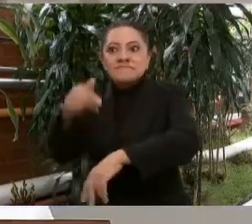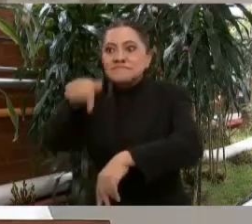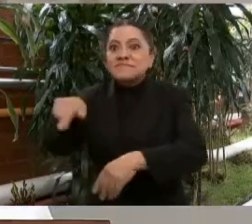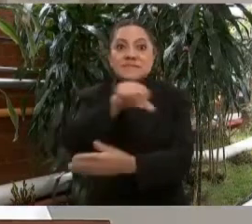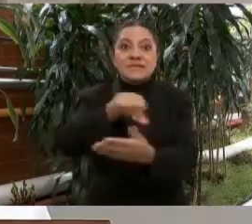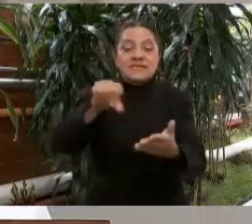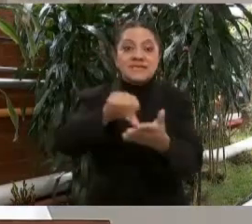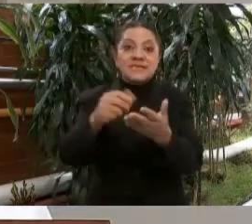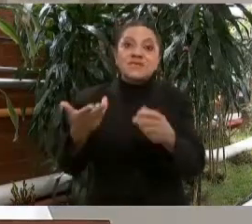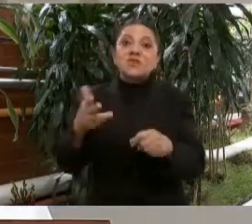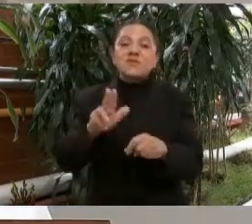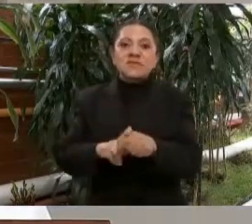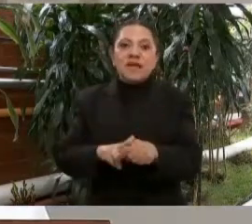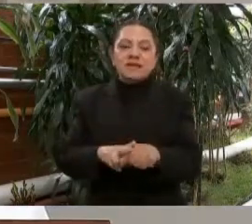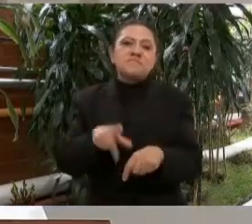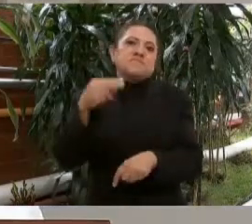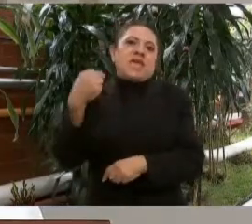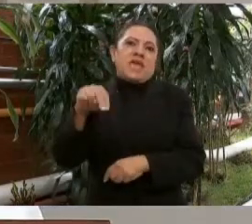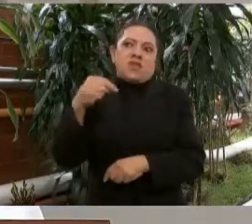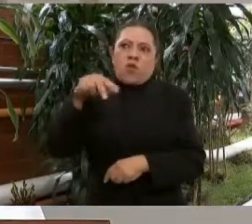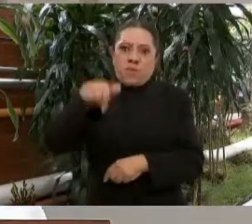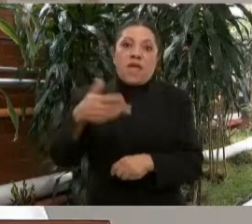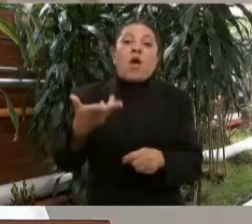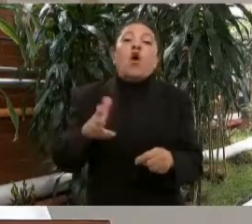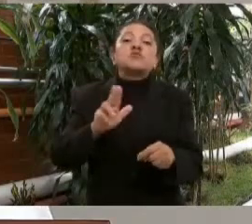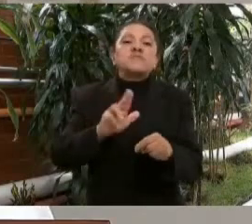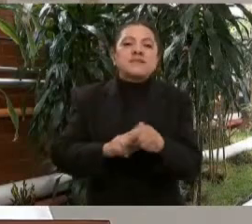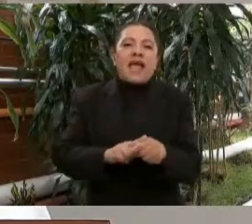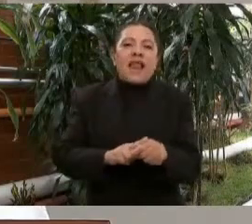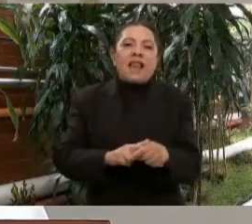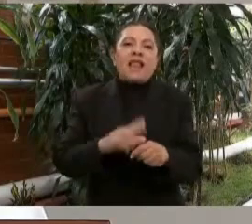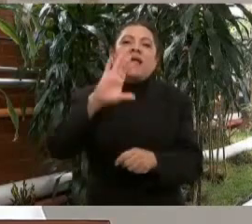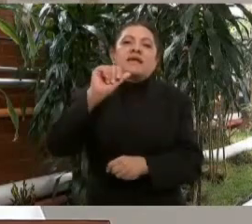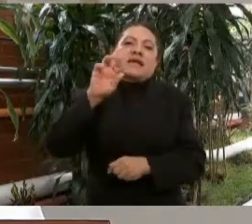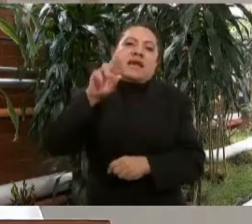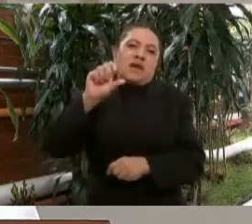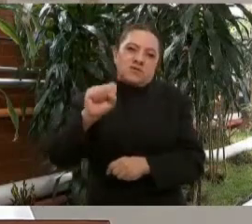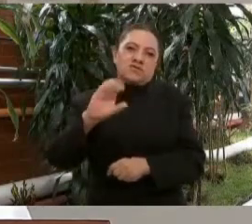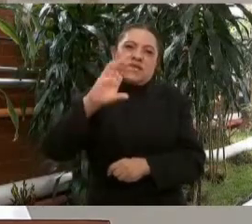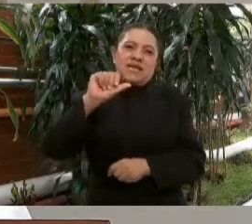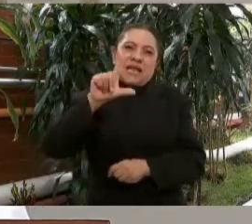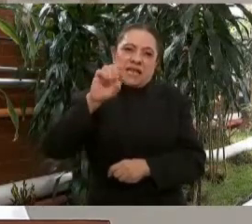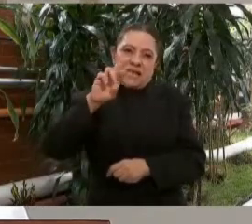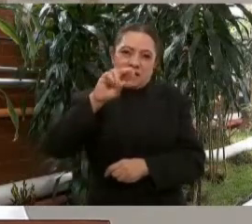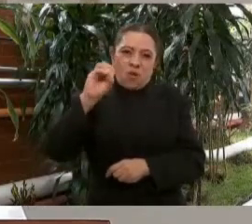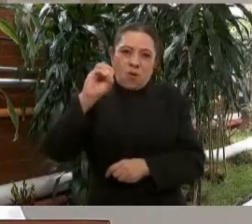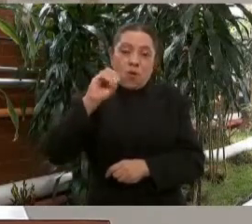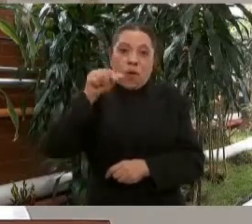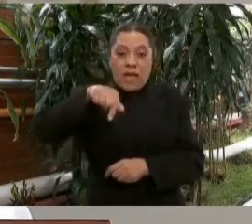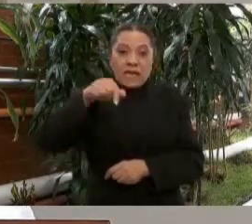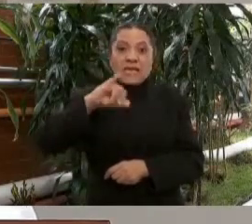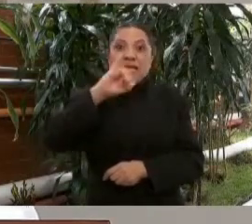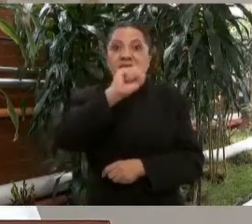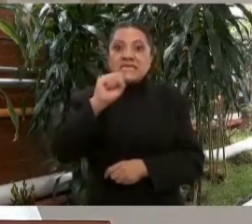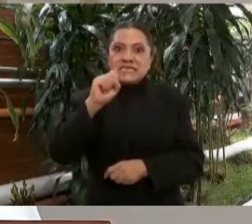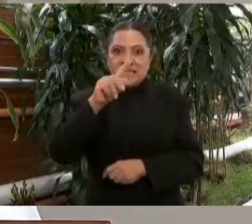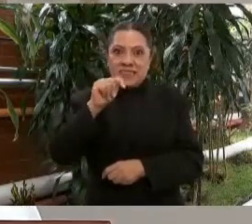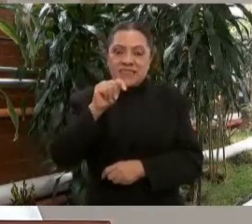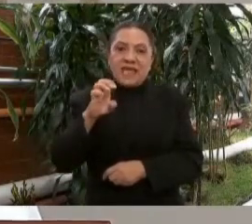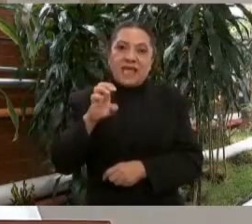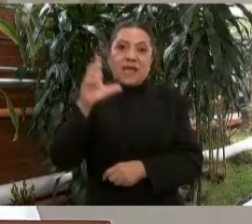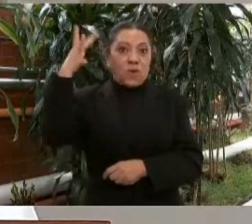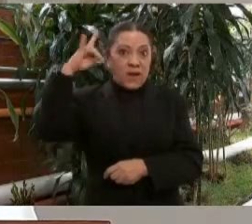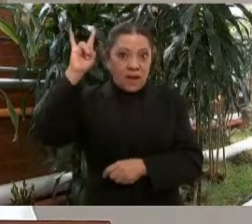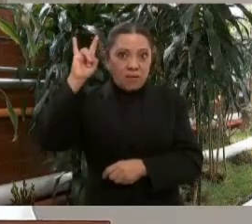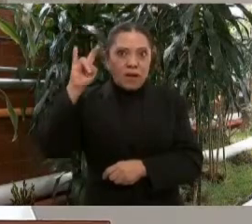El nuevo hospital general doctor Carlos Calero del Issste en Cuernavaca es un logro que pocos imaginaron posible. Por